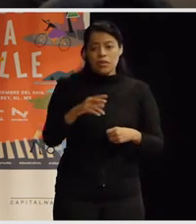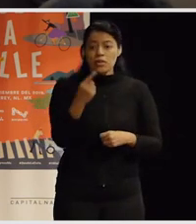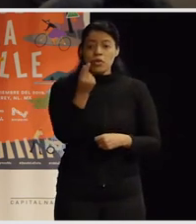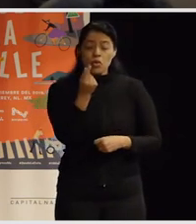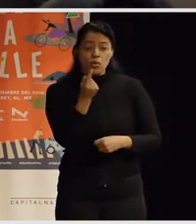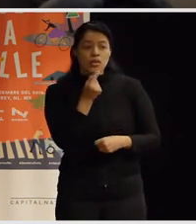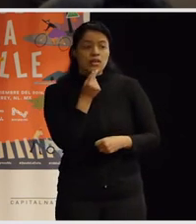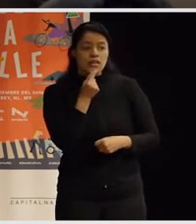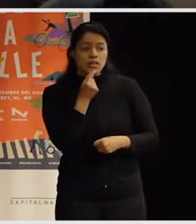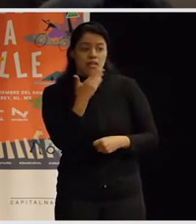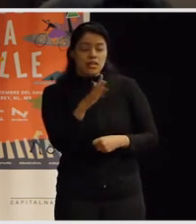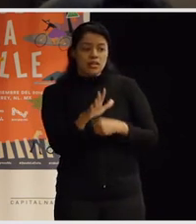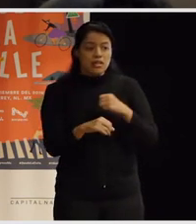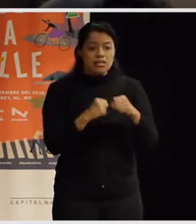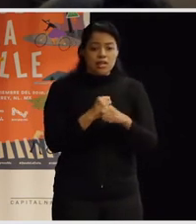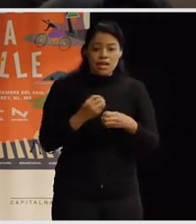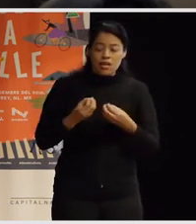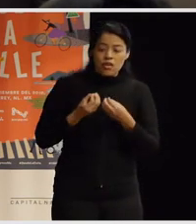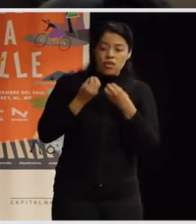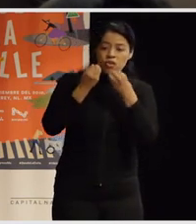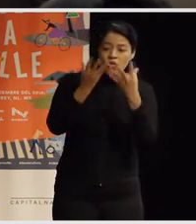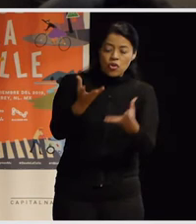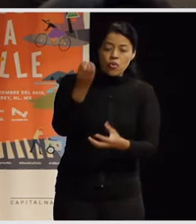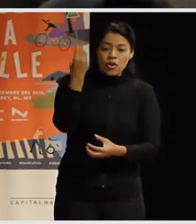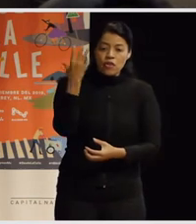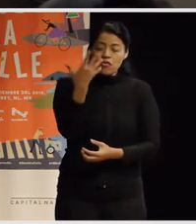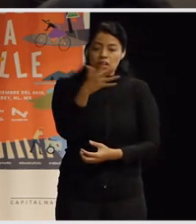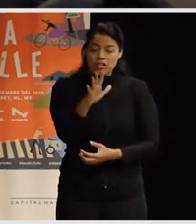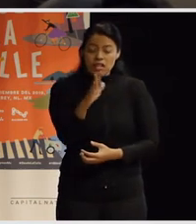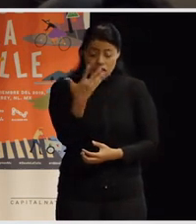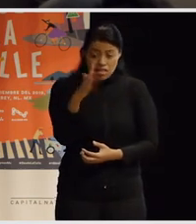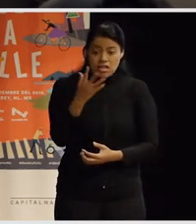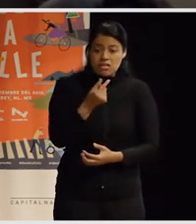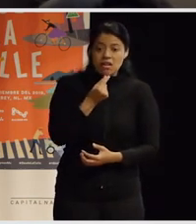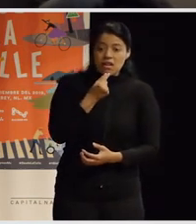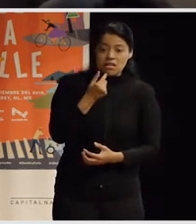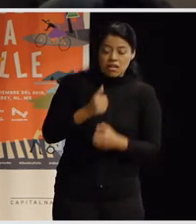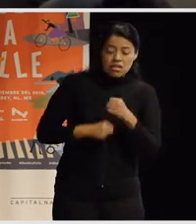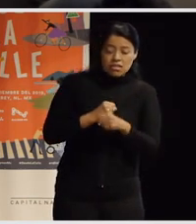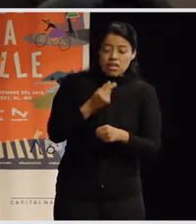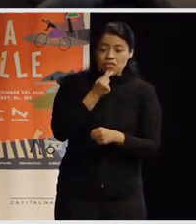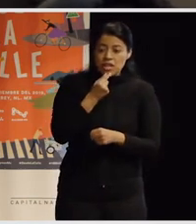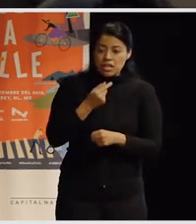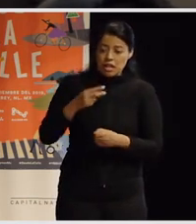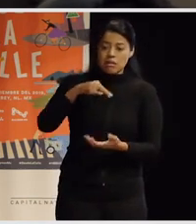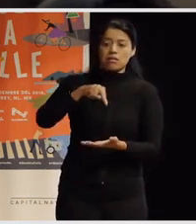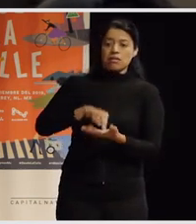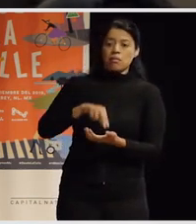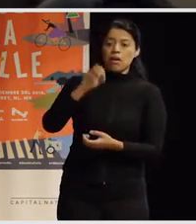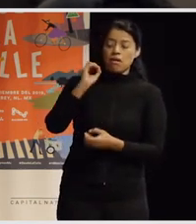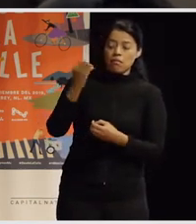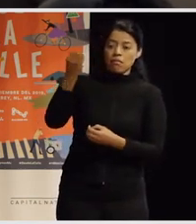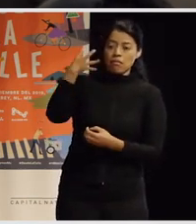años recientemente facilitó un taller de fanzine a niñas, niños y adultos y adultas, entonces me pareció, me parece que se están